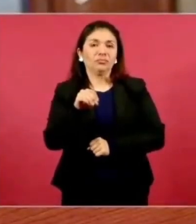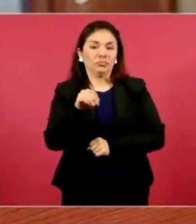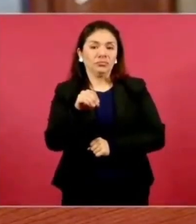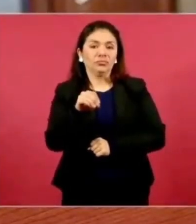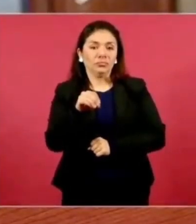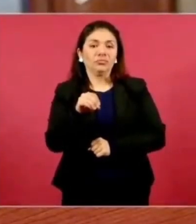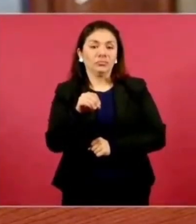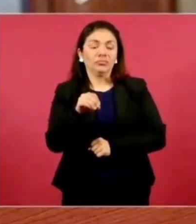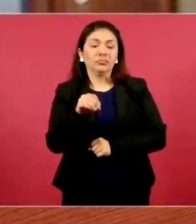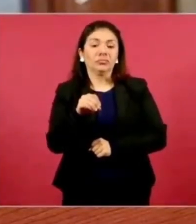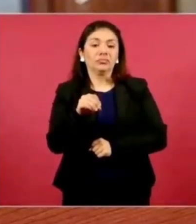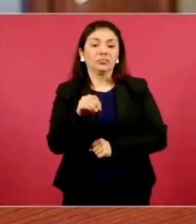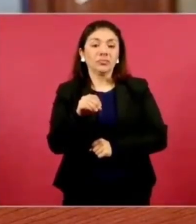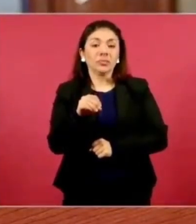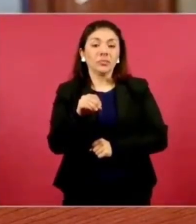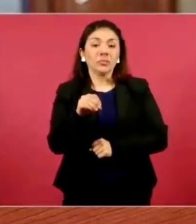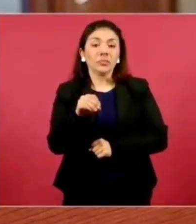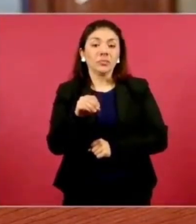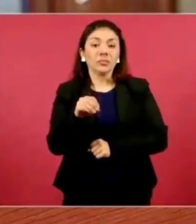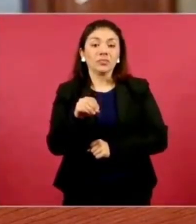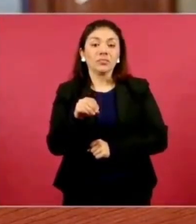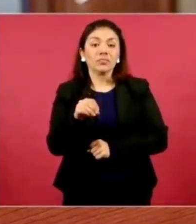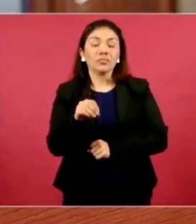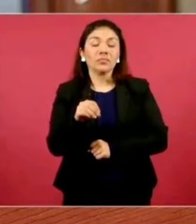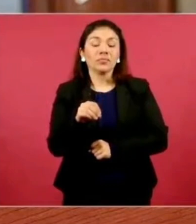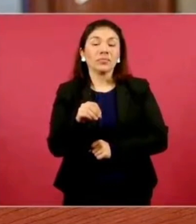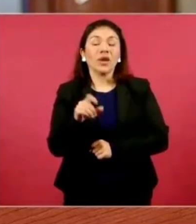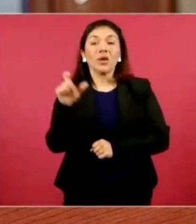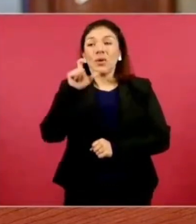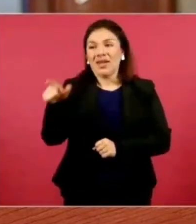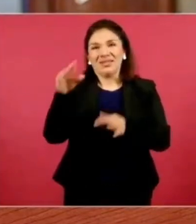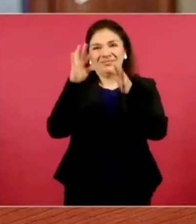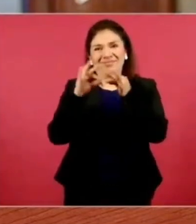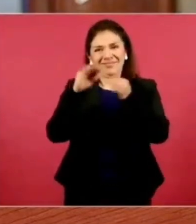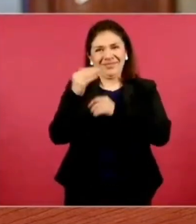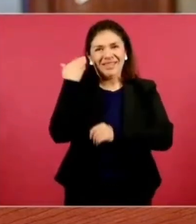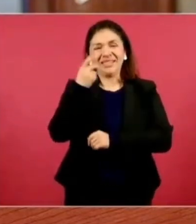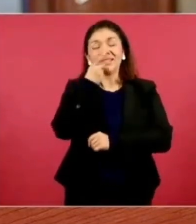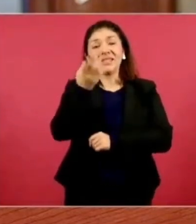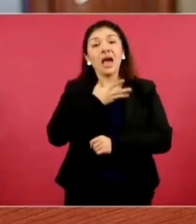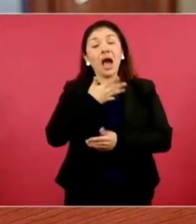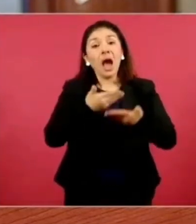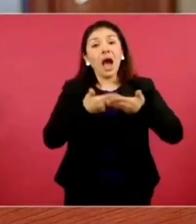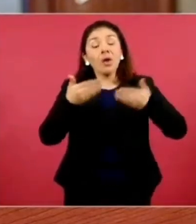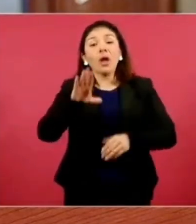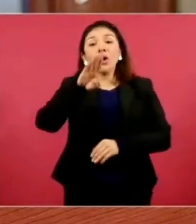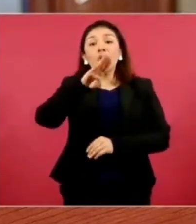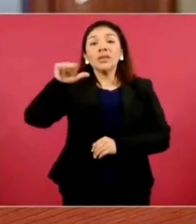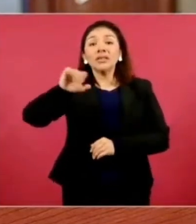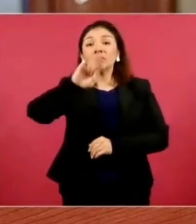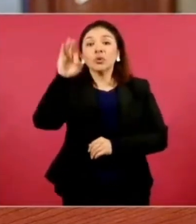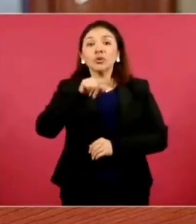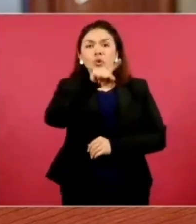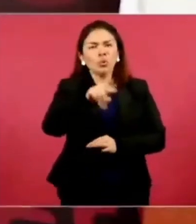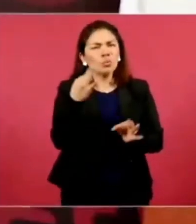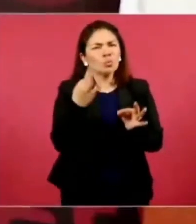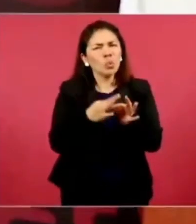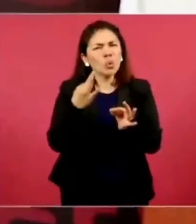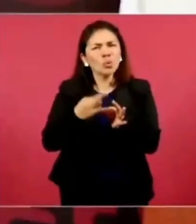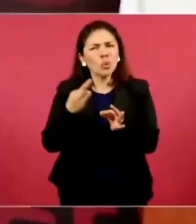Antes de que informara Rosa Isela, hablaba de que lleva el 96 por ciento de asistencia.